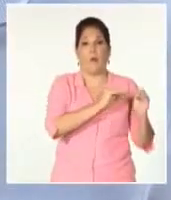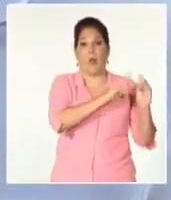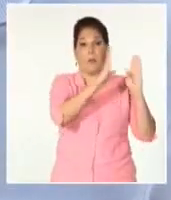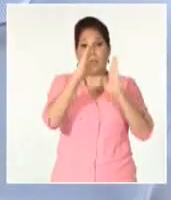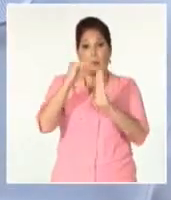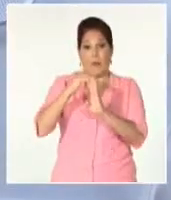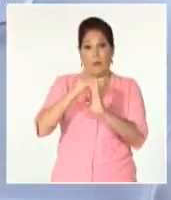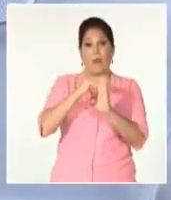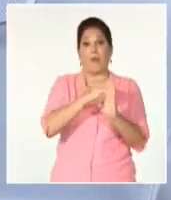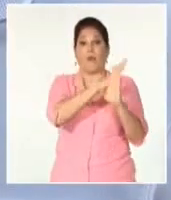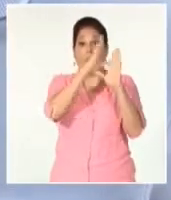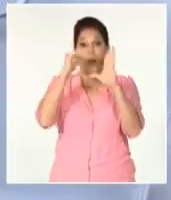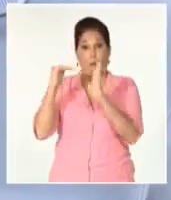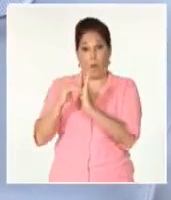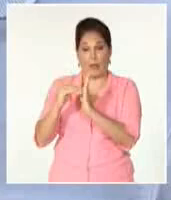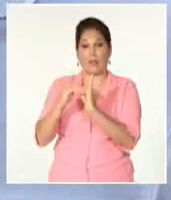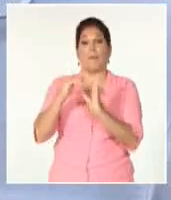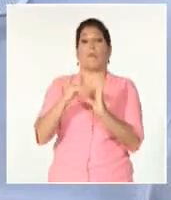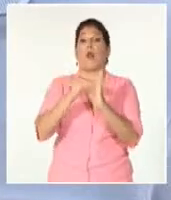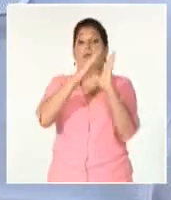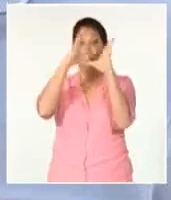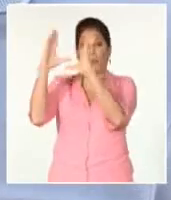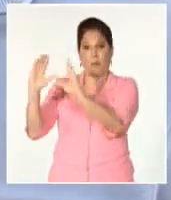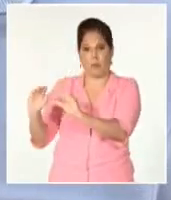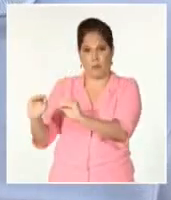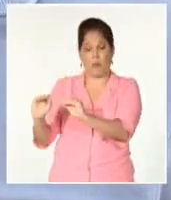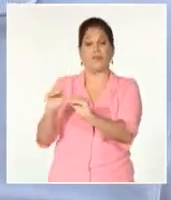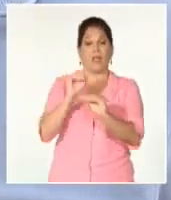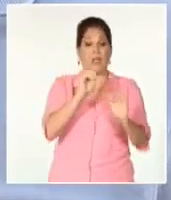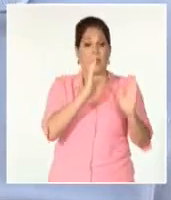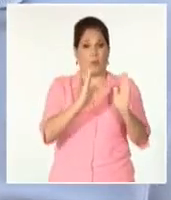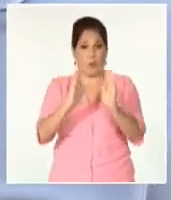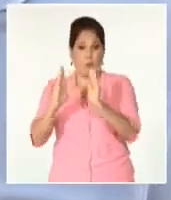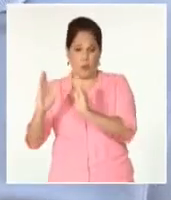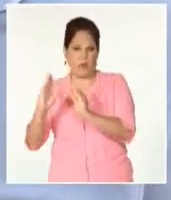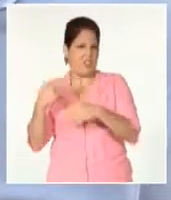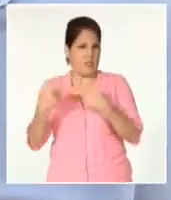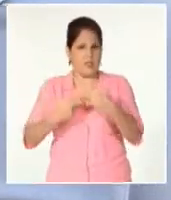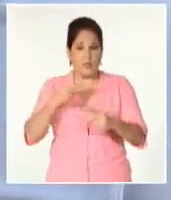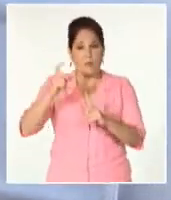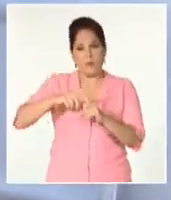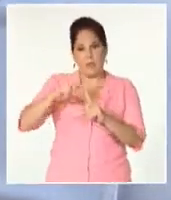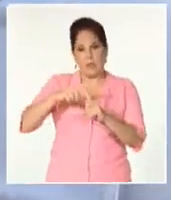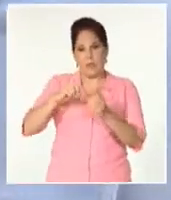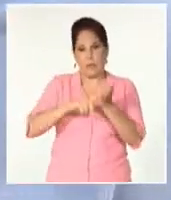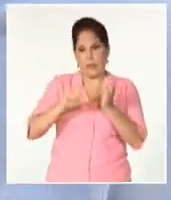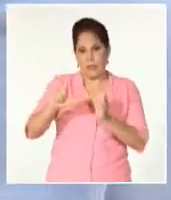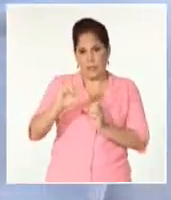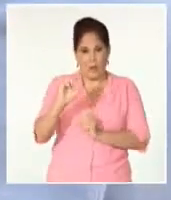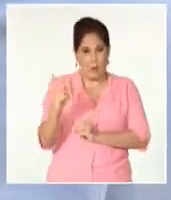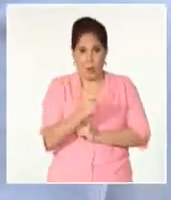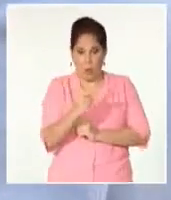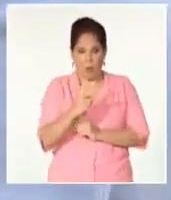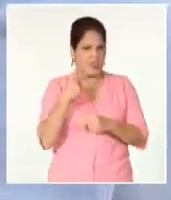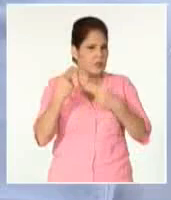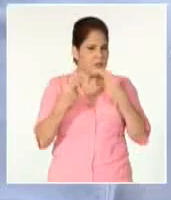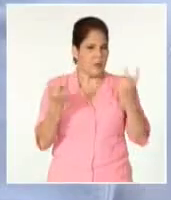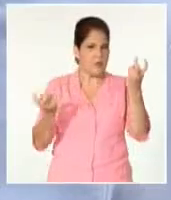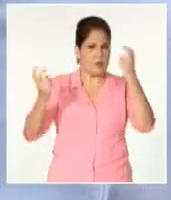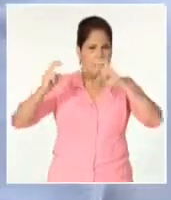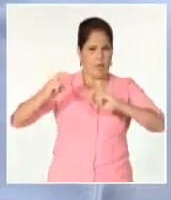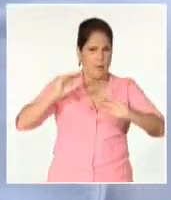la voluntad y la decisión de los trabajadores y el sindicato y el partido nos dimos la tarea de formular el